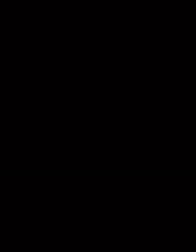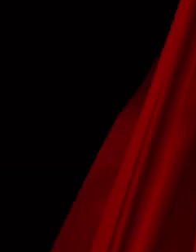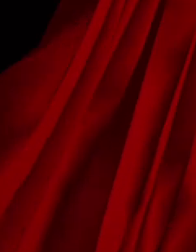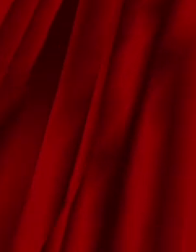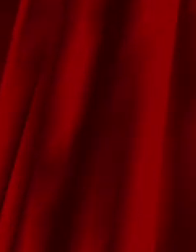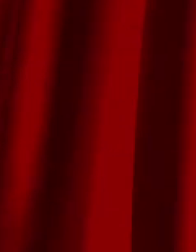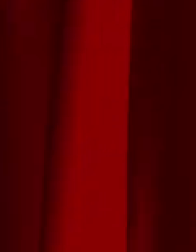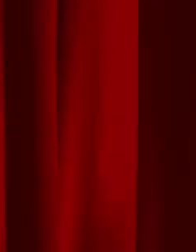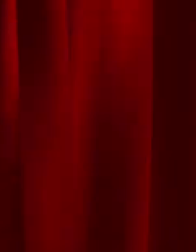antes. No es como Gracias.